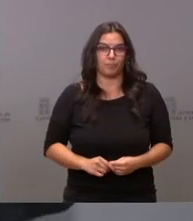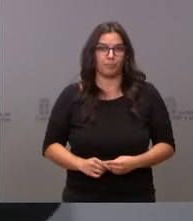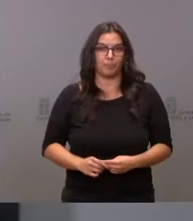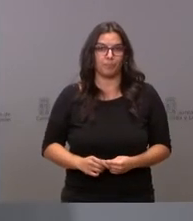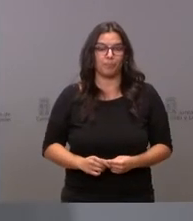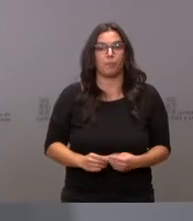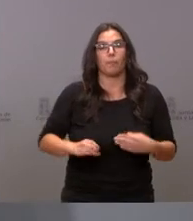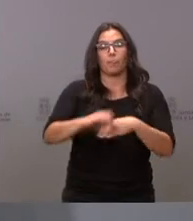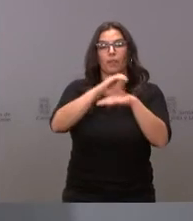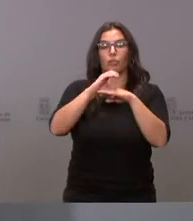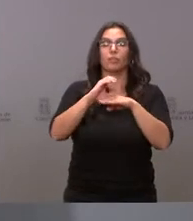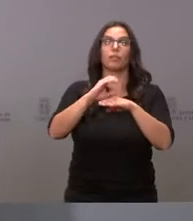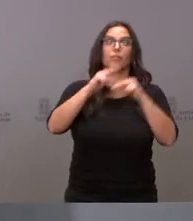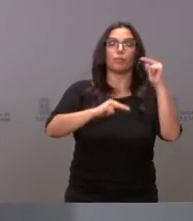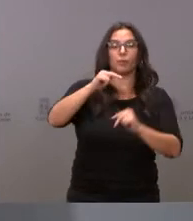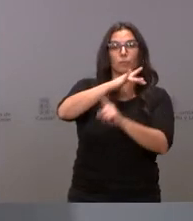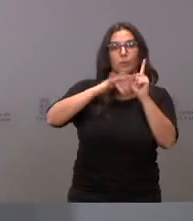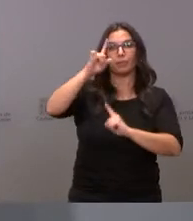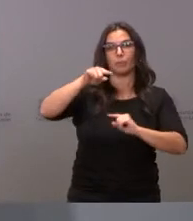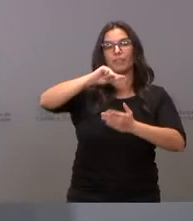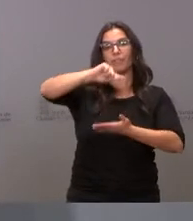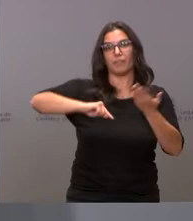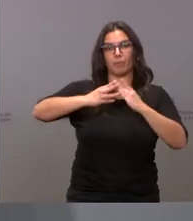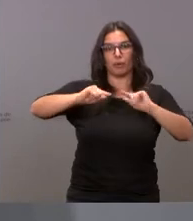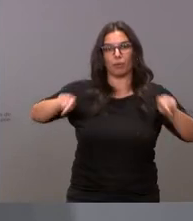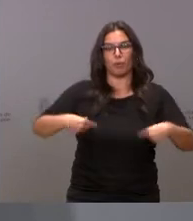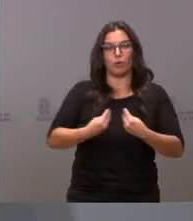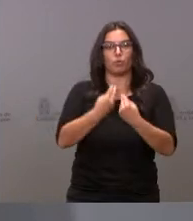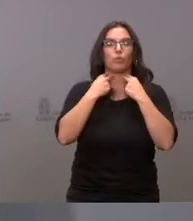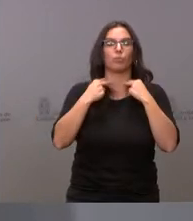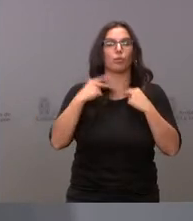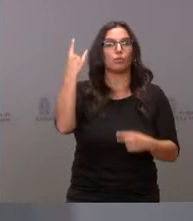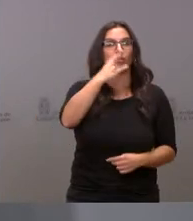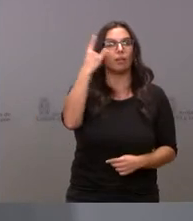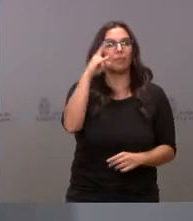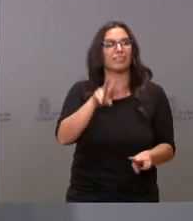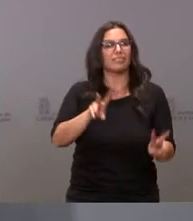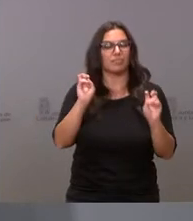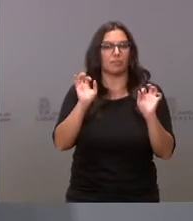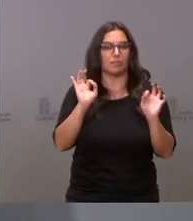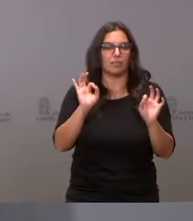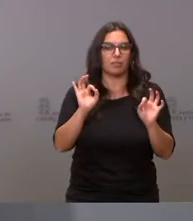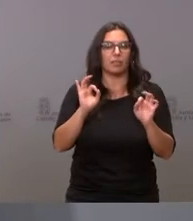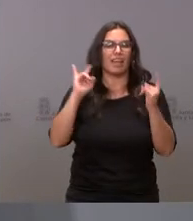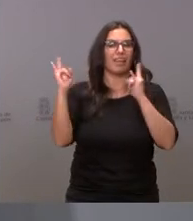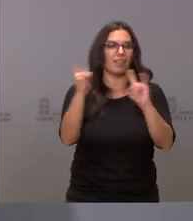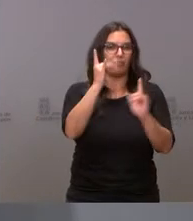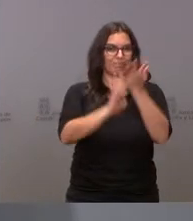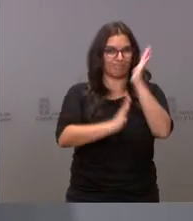La Consejería de Fomento y Medio Ambiente también firma un convenio con la Diputación de Salamanca en materia de incendios forestales